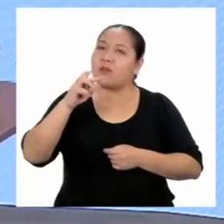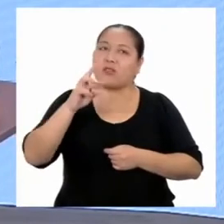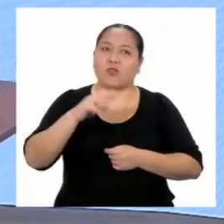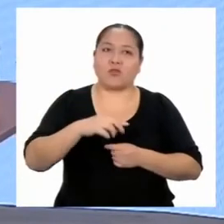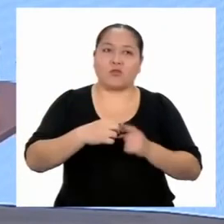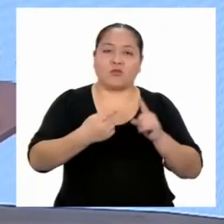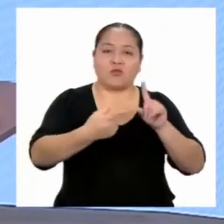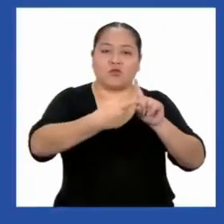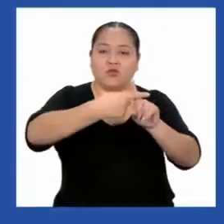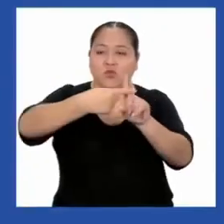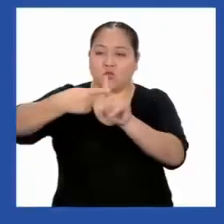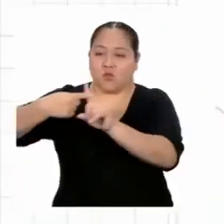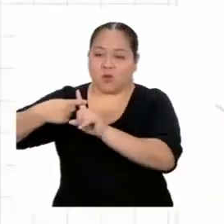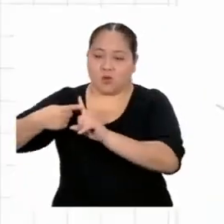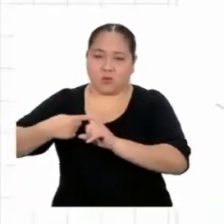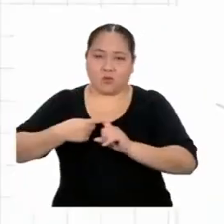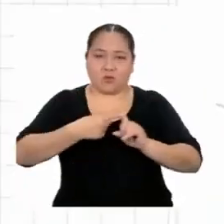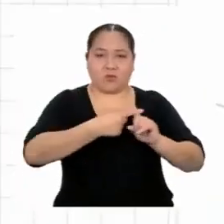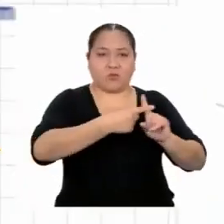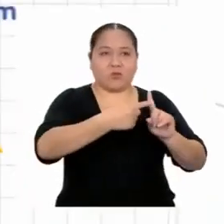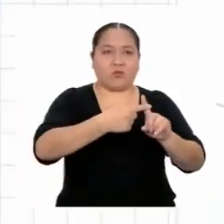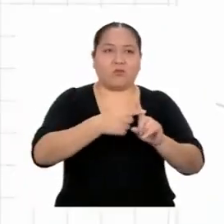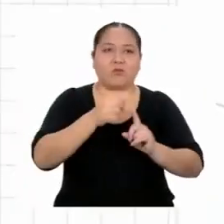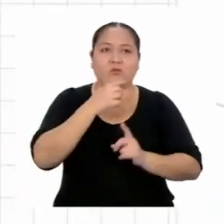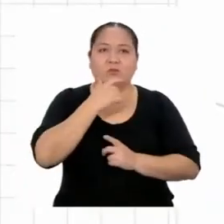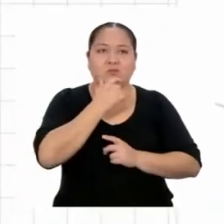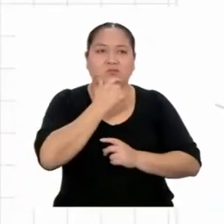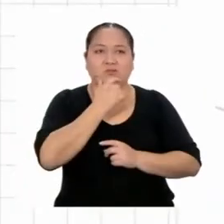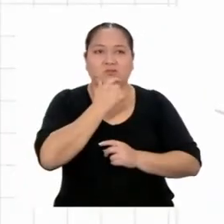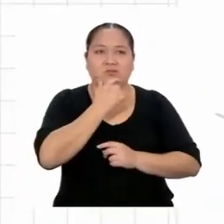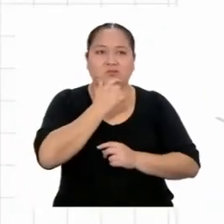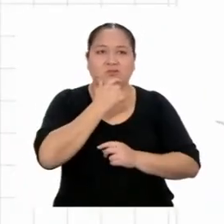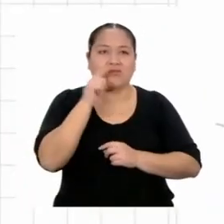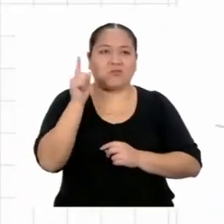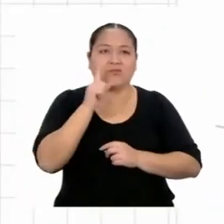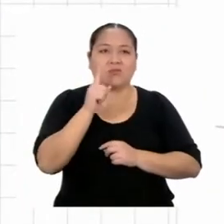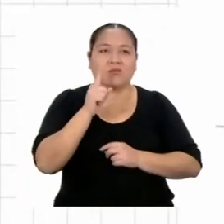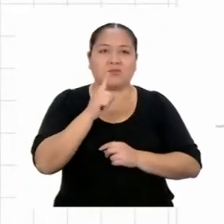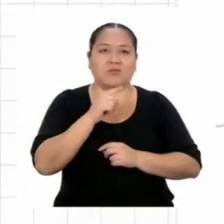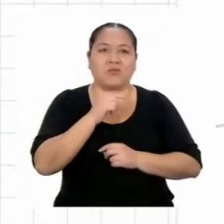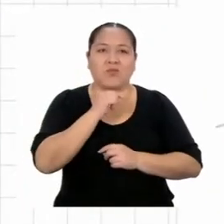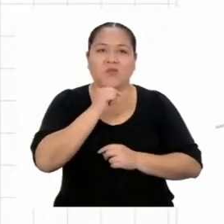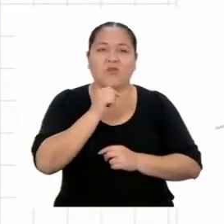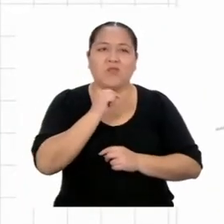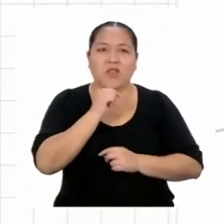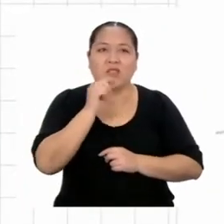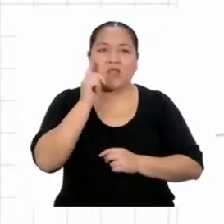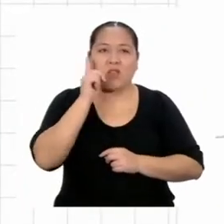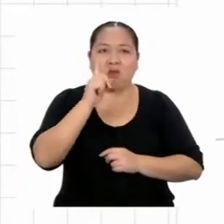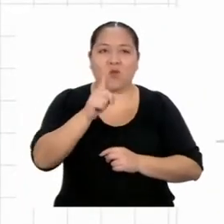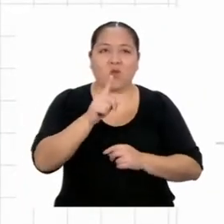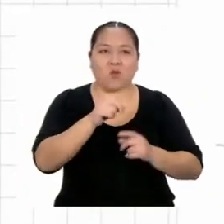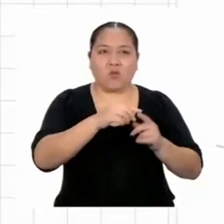sumando todos los lados. ¡Uy! Nos falta la medida de un lado.